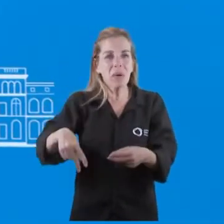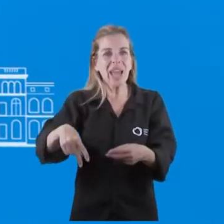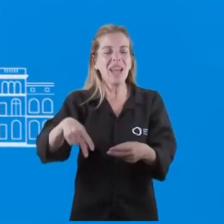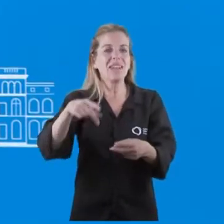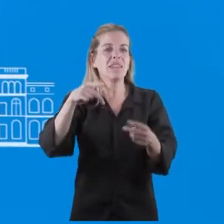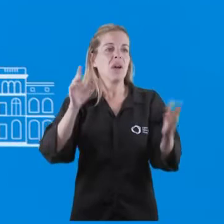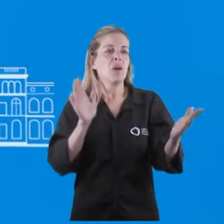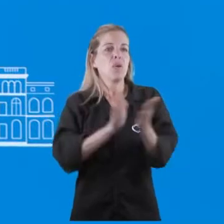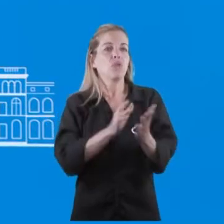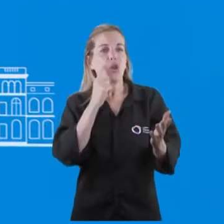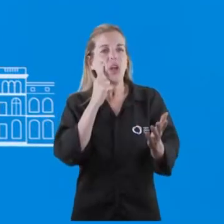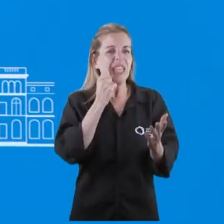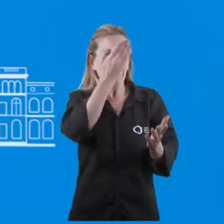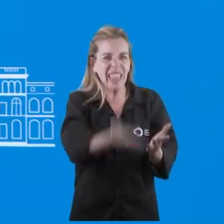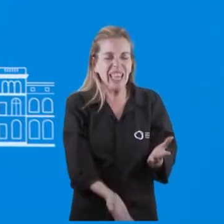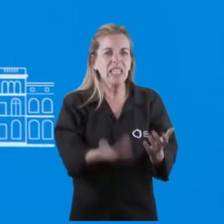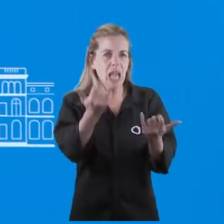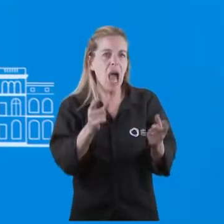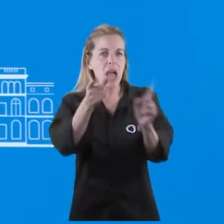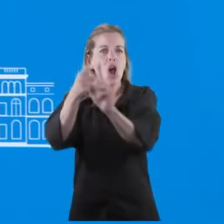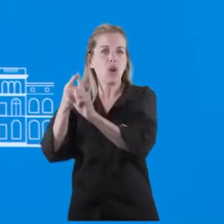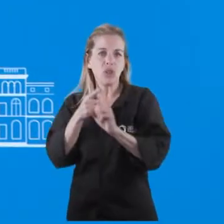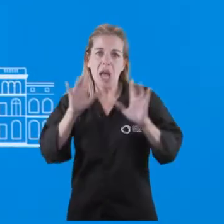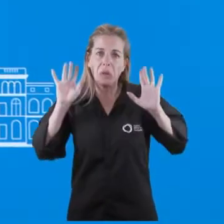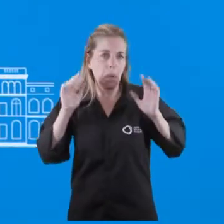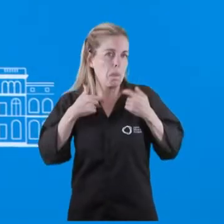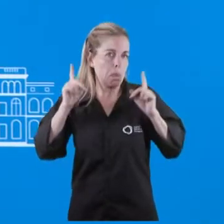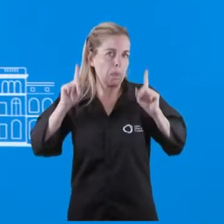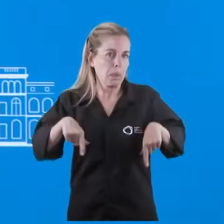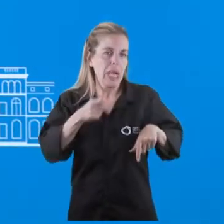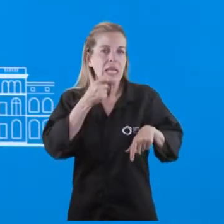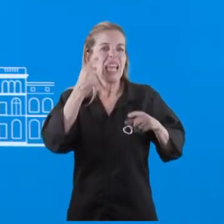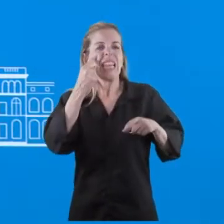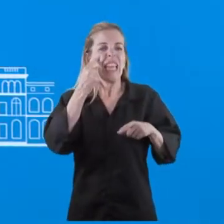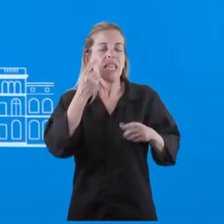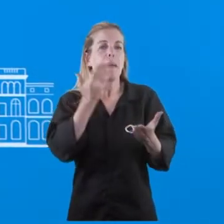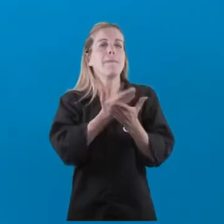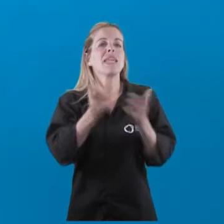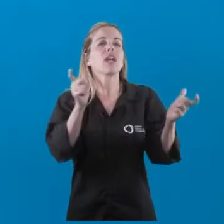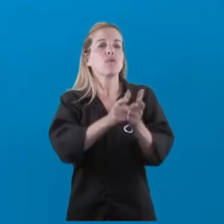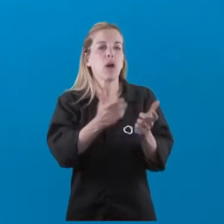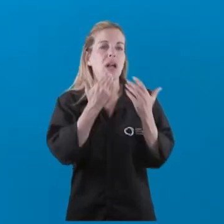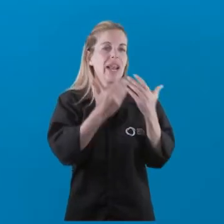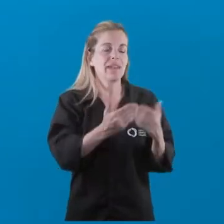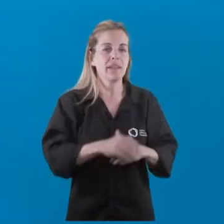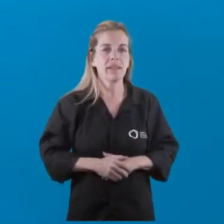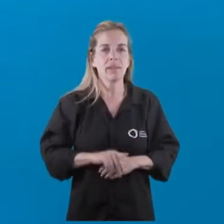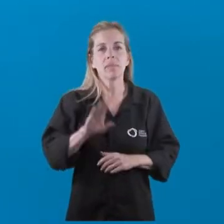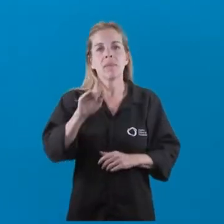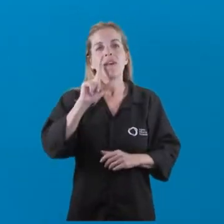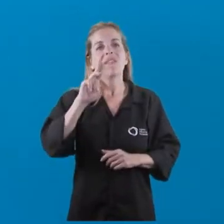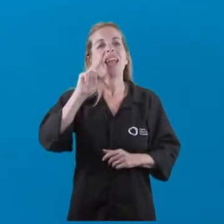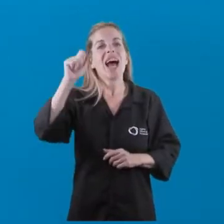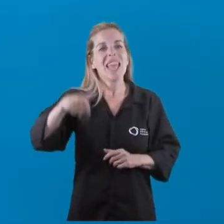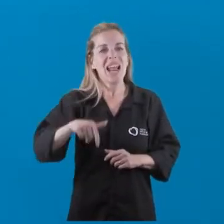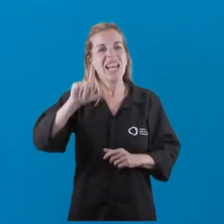de Vaca Muerta, así que hay un intercambio permanente con los intendentes. No tengo entendido que se haya pedido ninguna reunión. Gracias, Estela. Brian Mayer, del